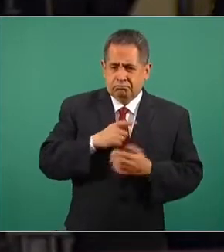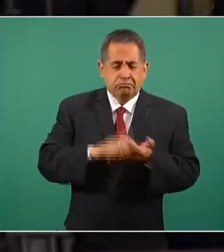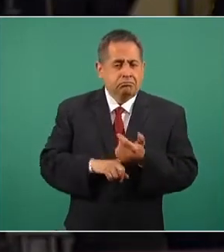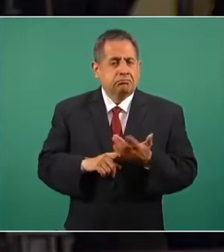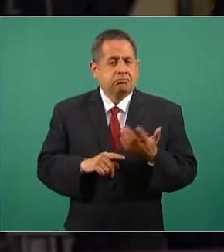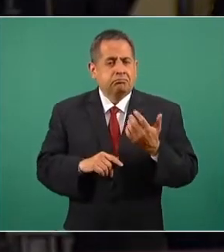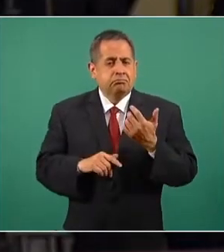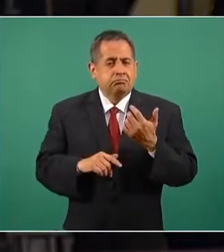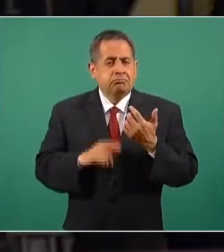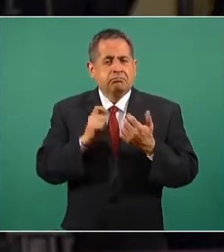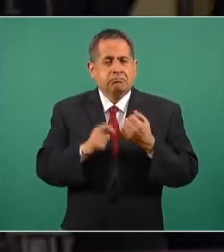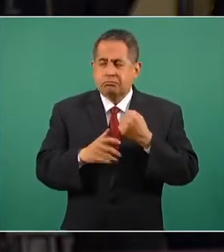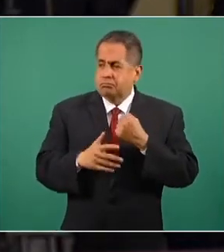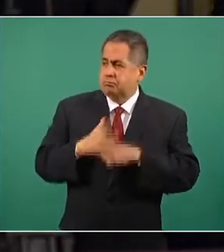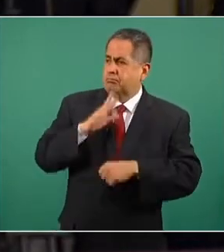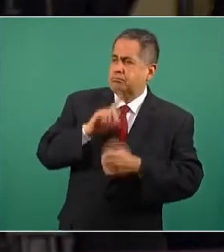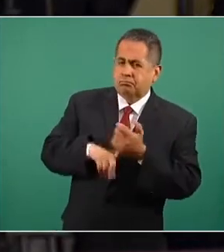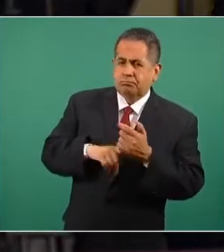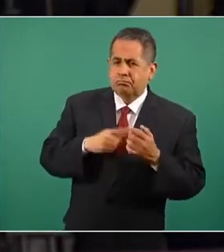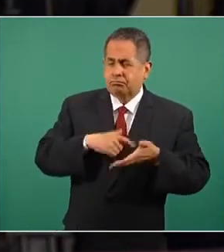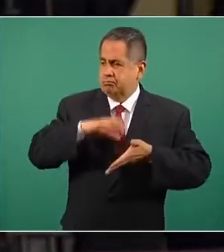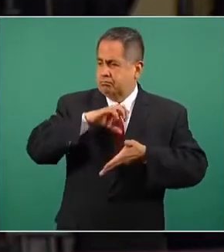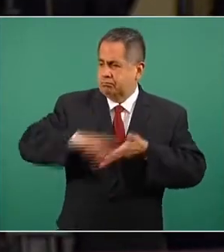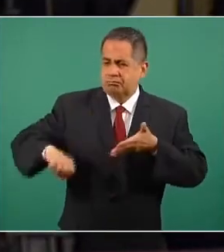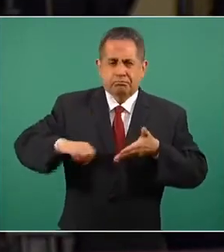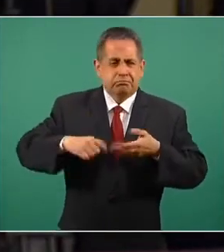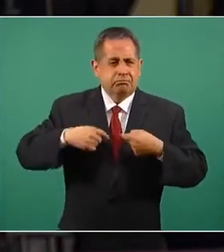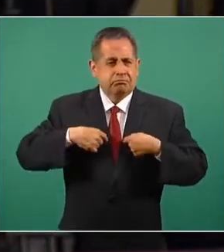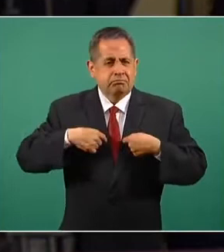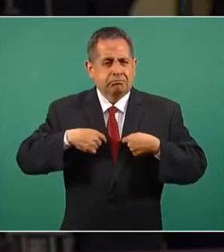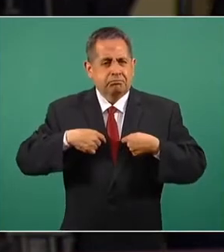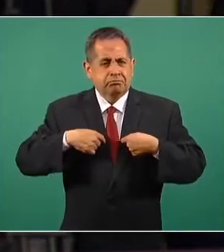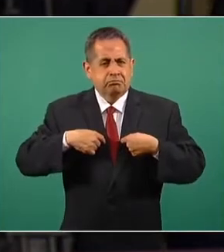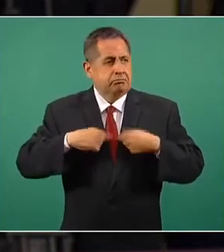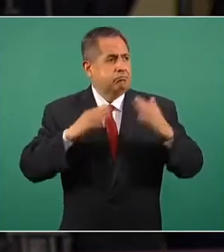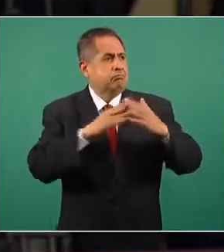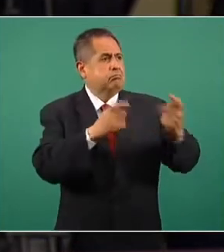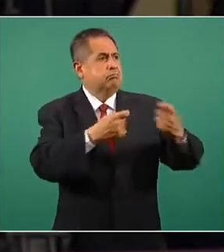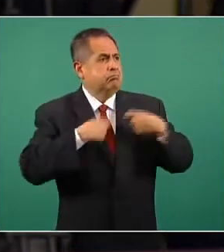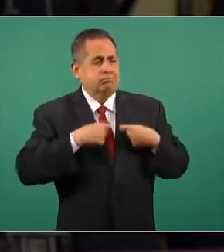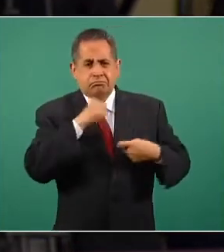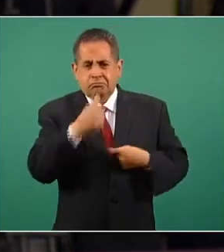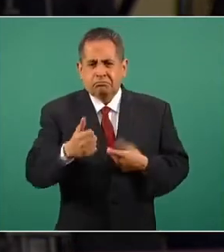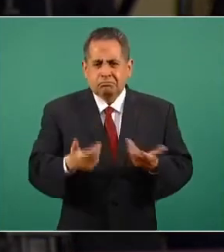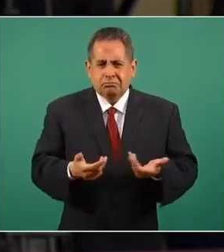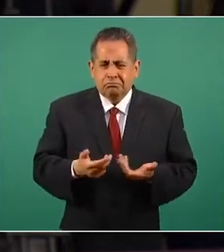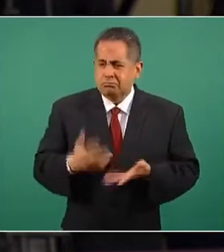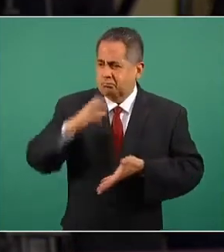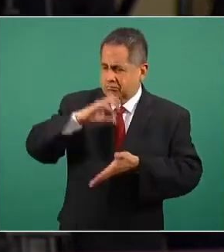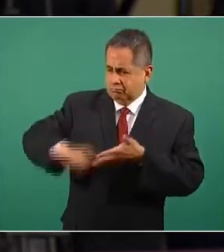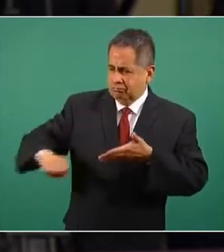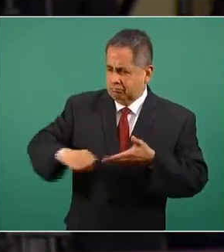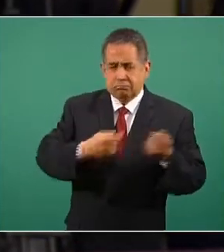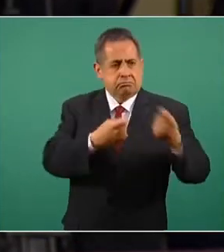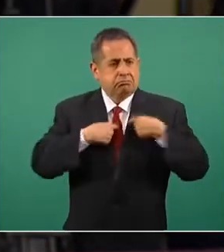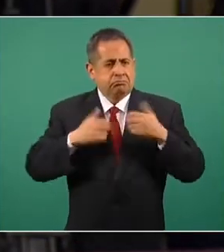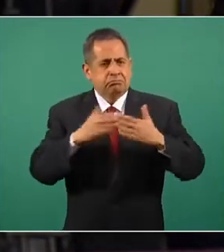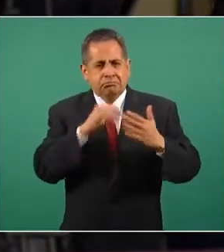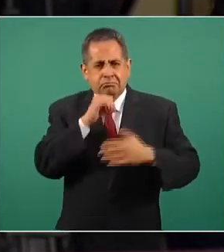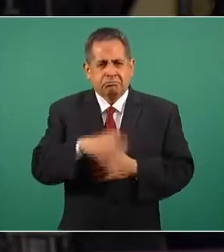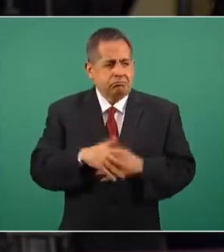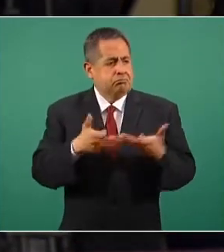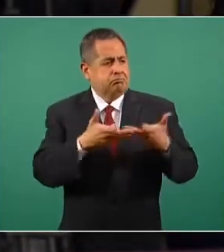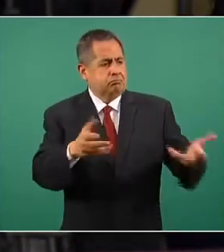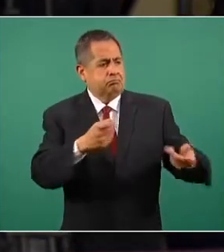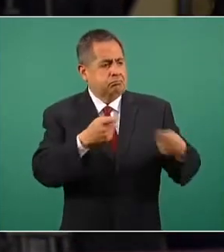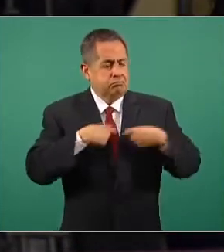quincena y en el mes el descuento sin tener la casa, ¿cómo ve? Y a veces ni el terreno y